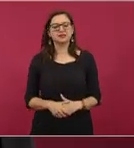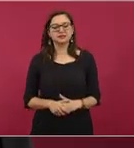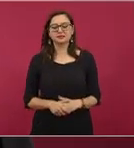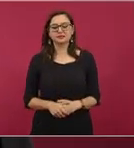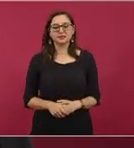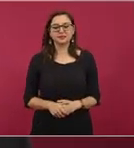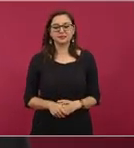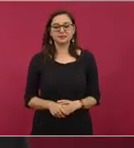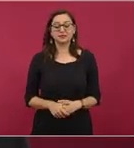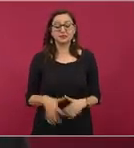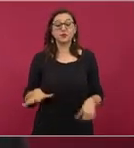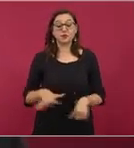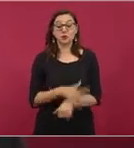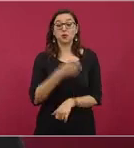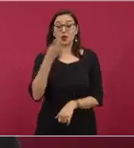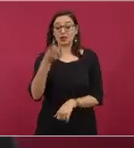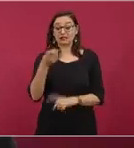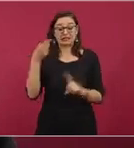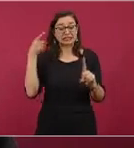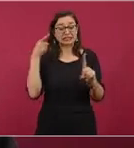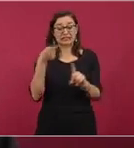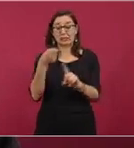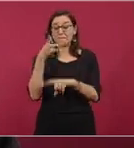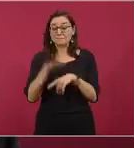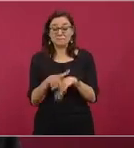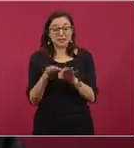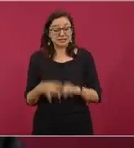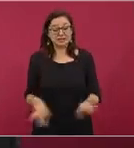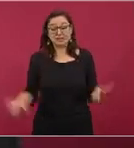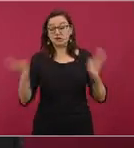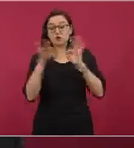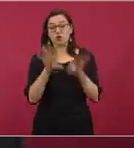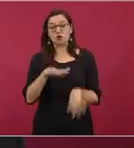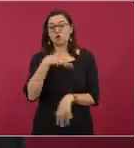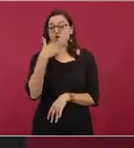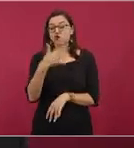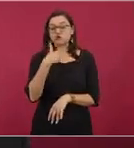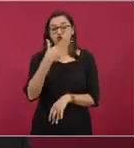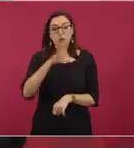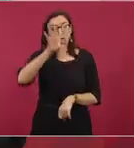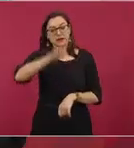pero eso la clave está en no permitir la corrupción